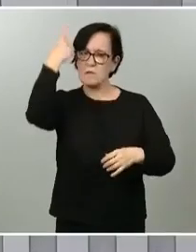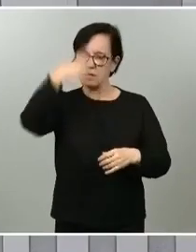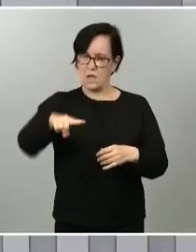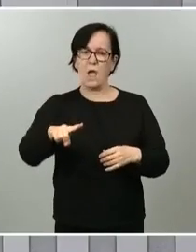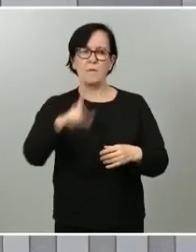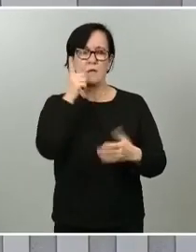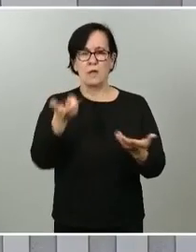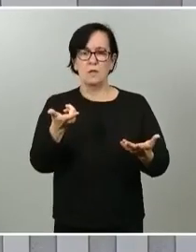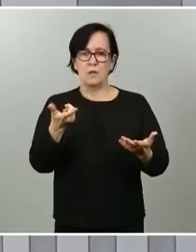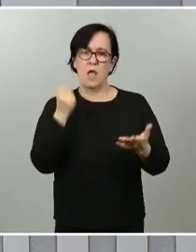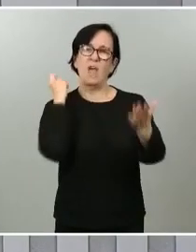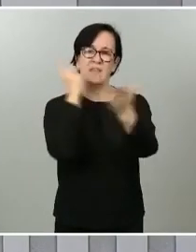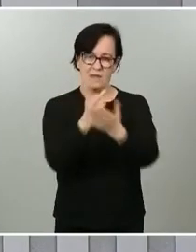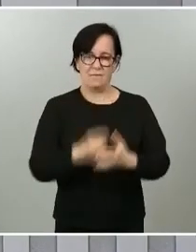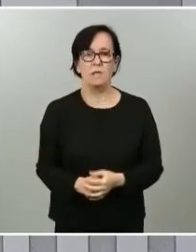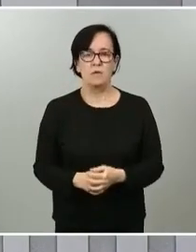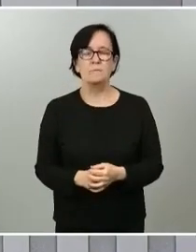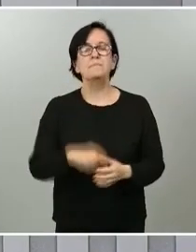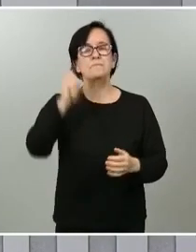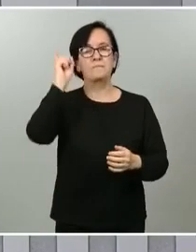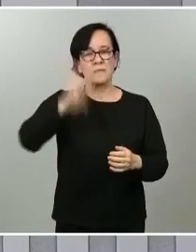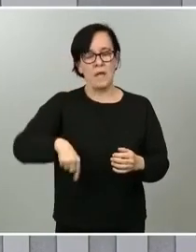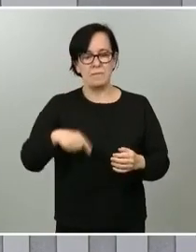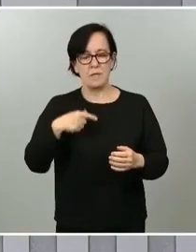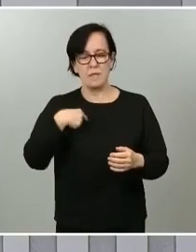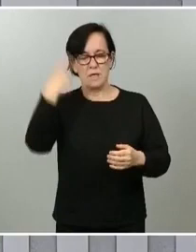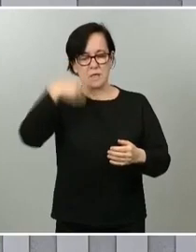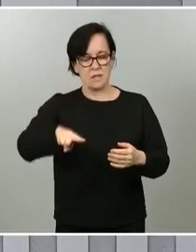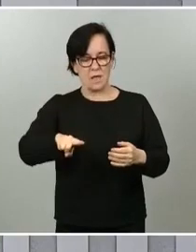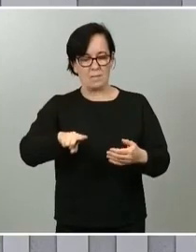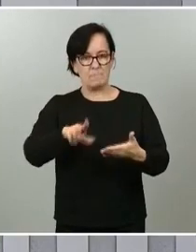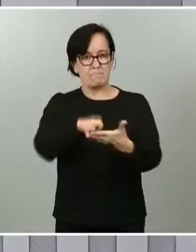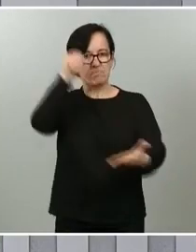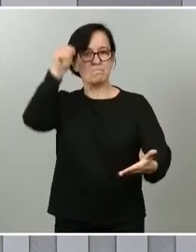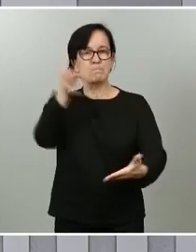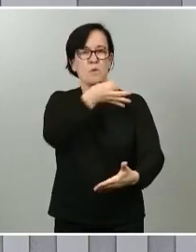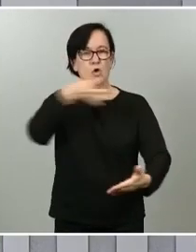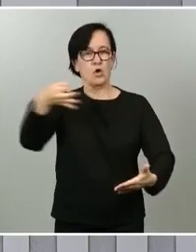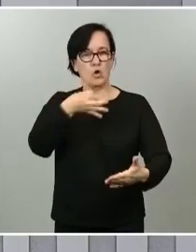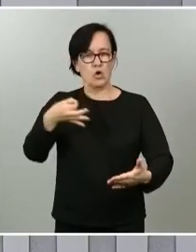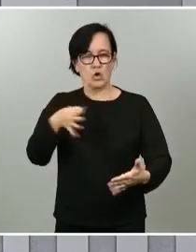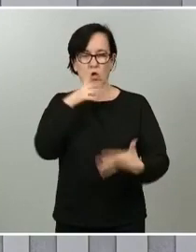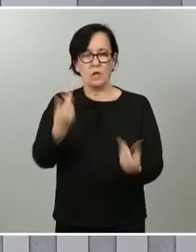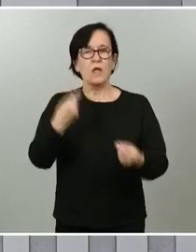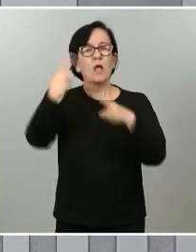grandes desafíos y, sobre todo, que sabe interpretar correctamente cuáles son los elementos que le corresponden a cada uno la